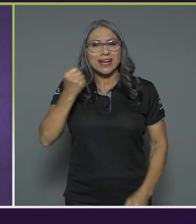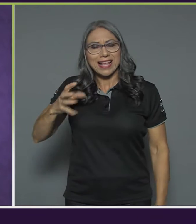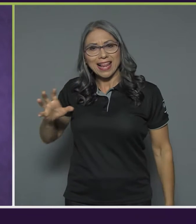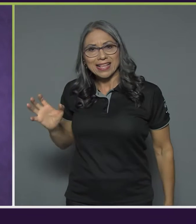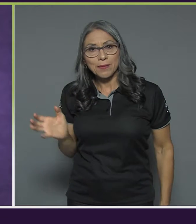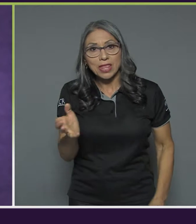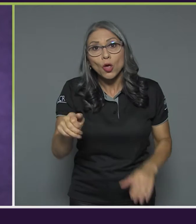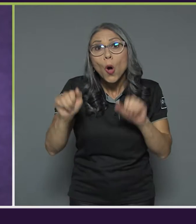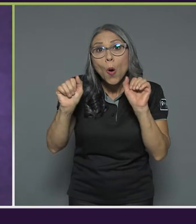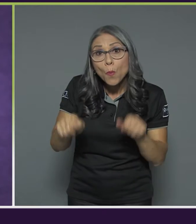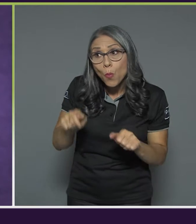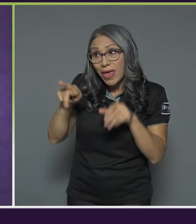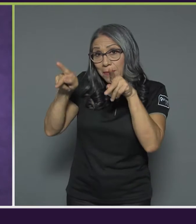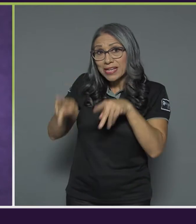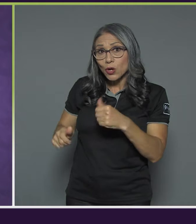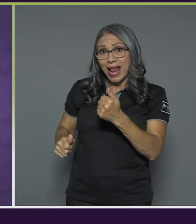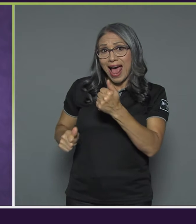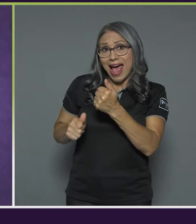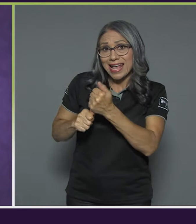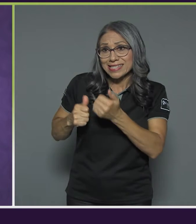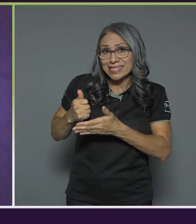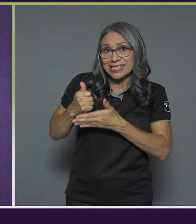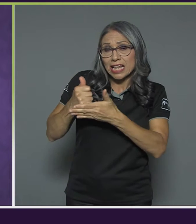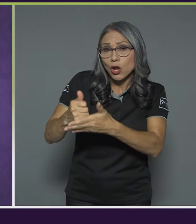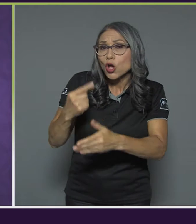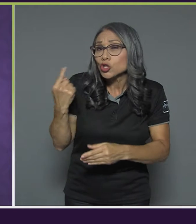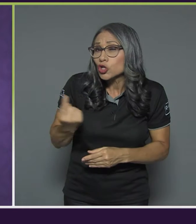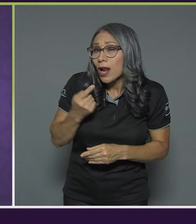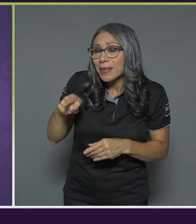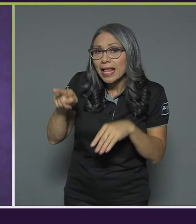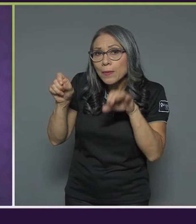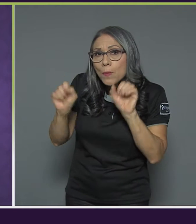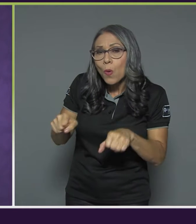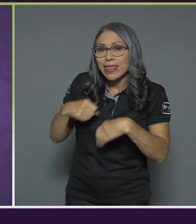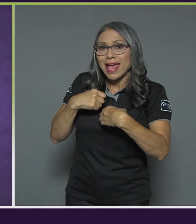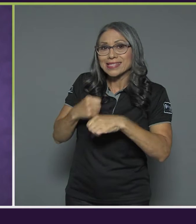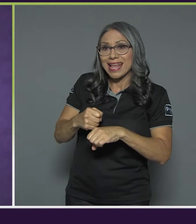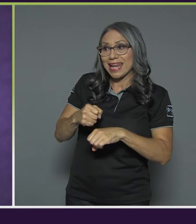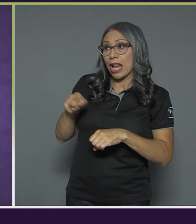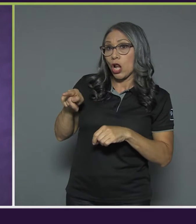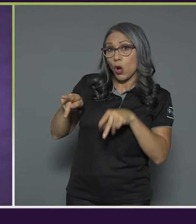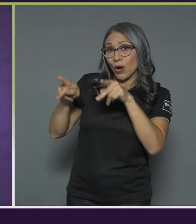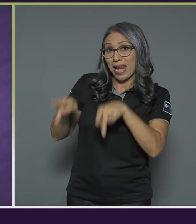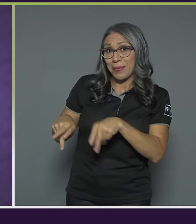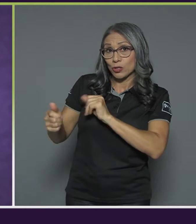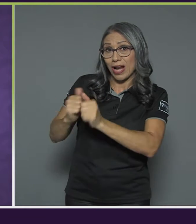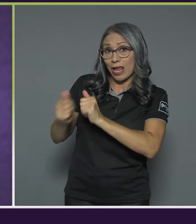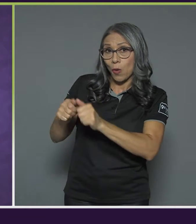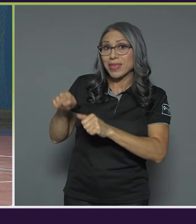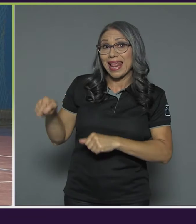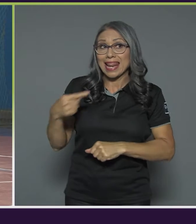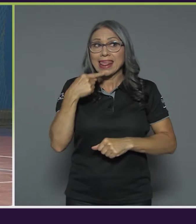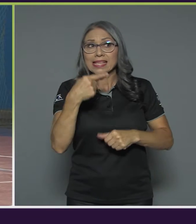asistidos por un auxiliar que solo puede realizar los actos que le indica a la persona que está compitiendo.